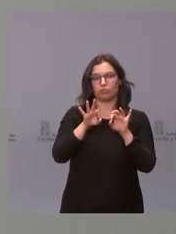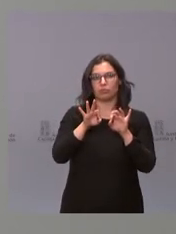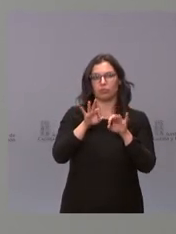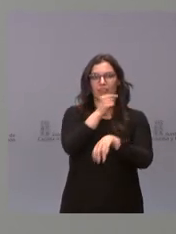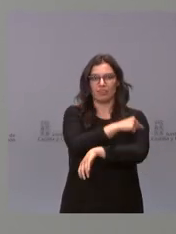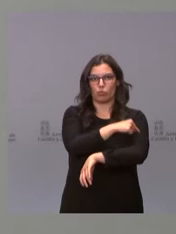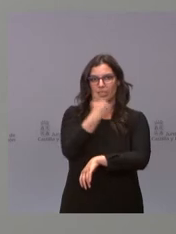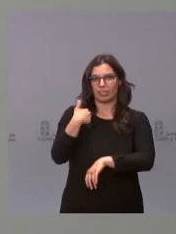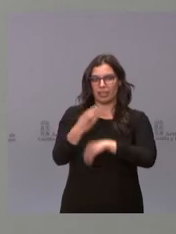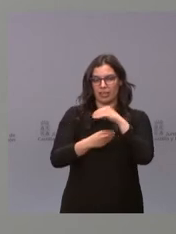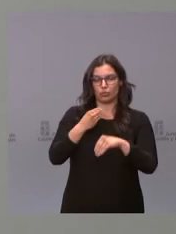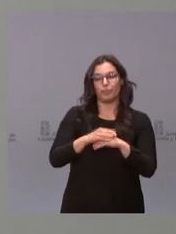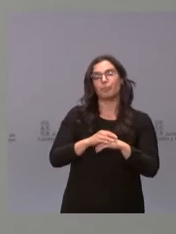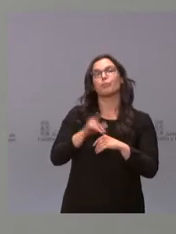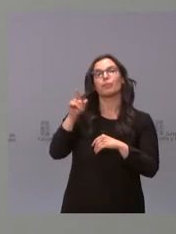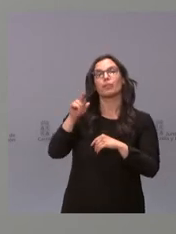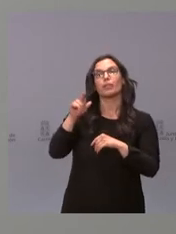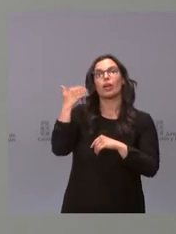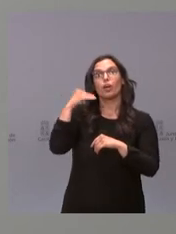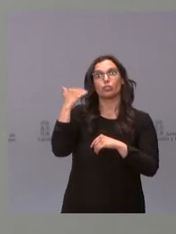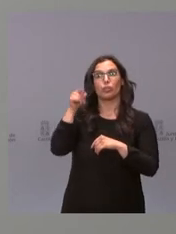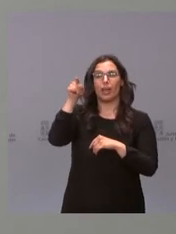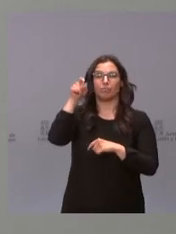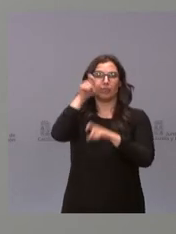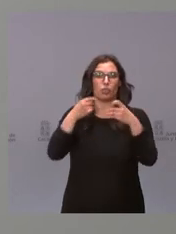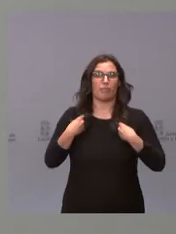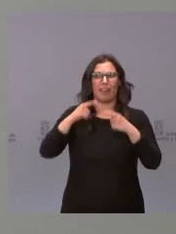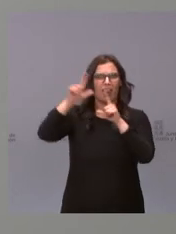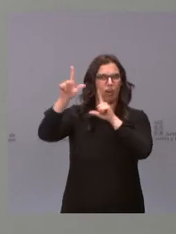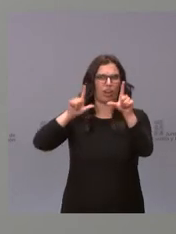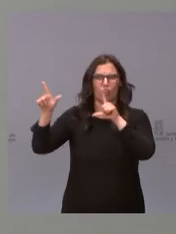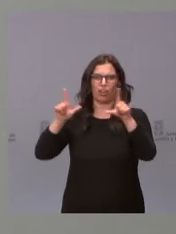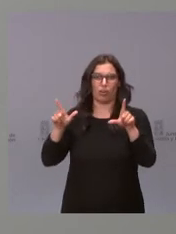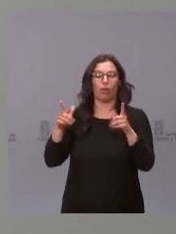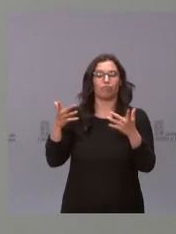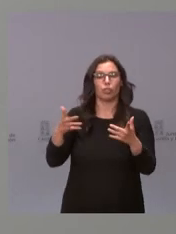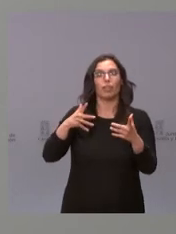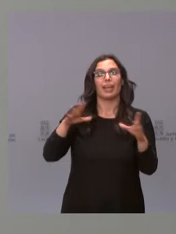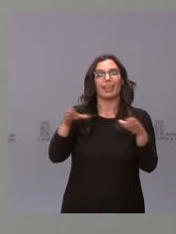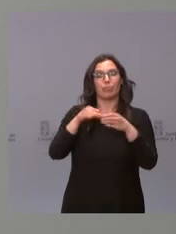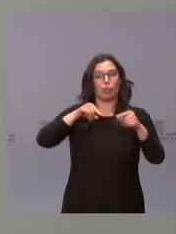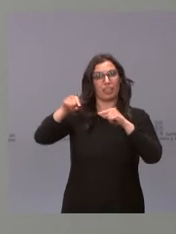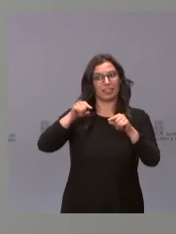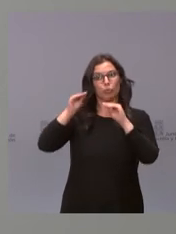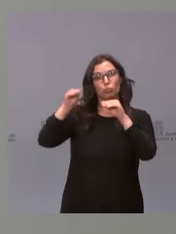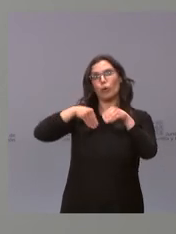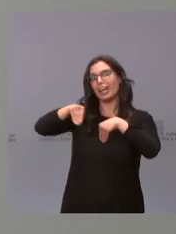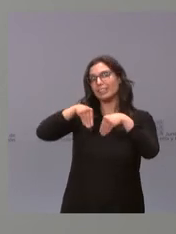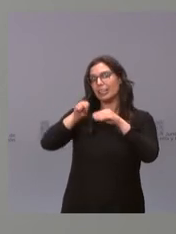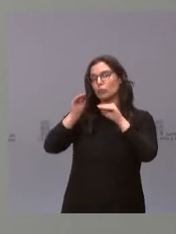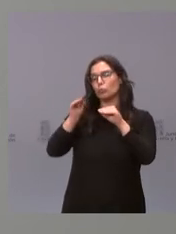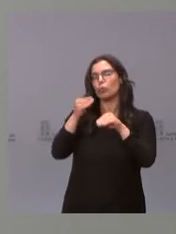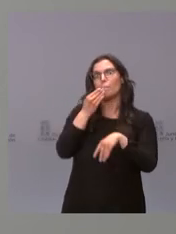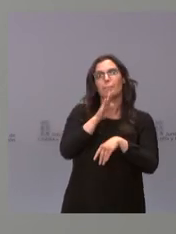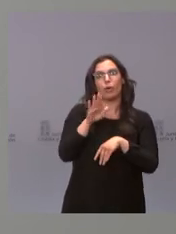inoculadas Soria tiene una población muy dispersa y la estrategia que el equipo directivo ha decidido hacer ha sido